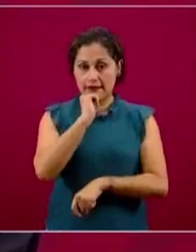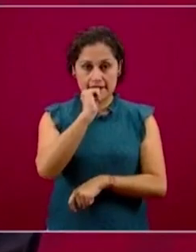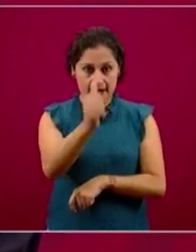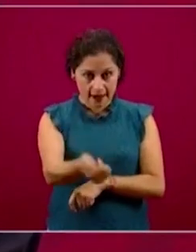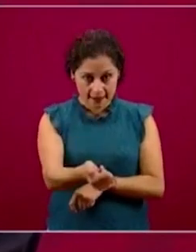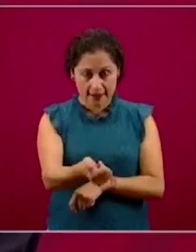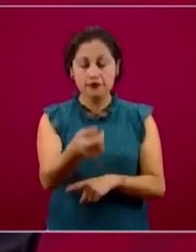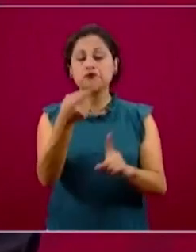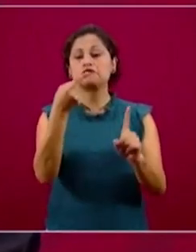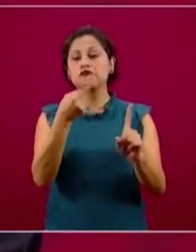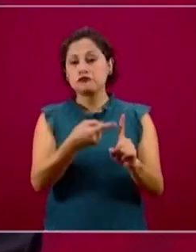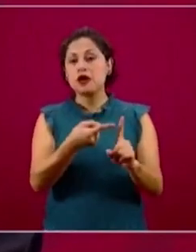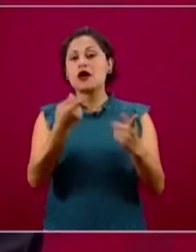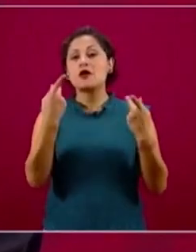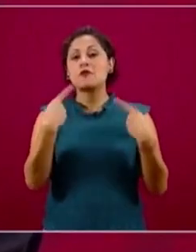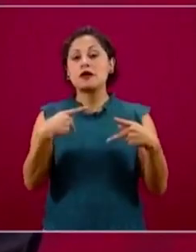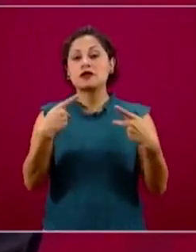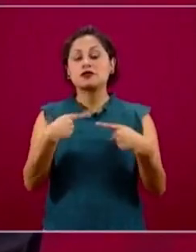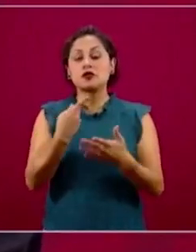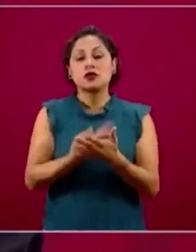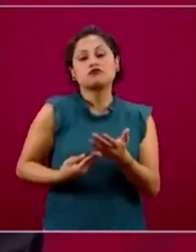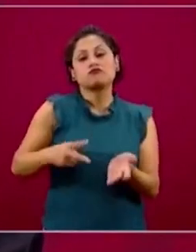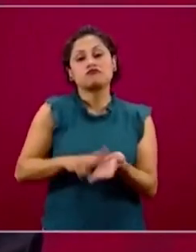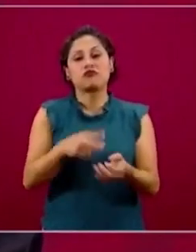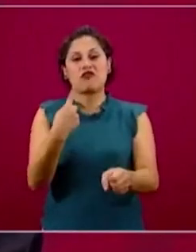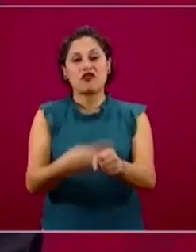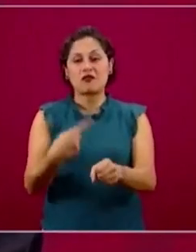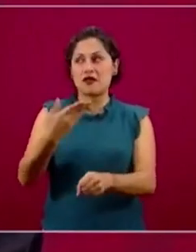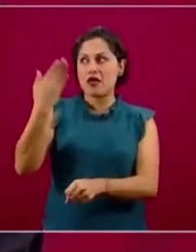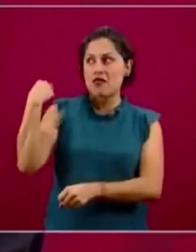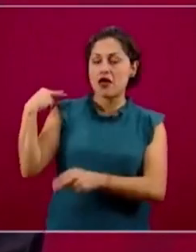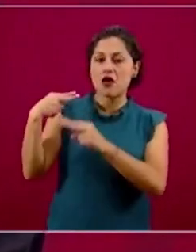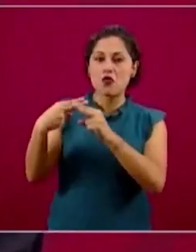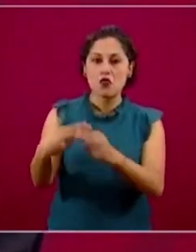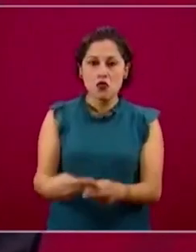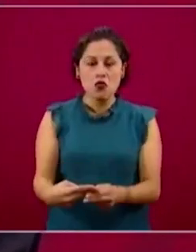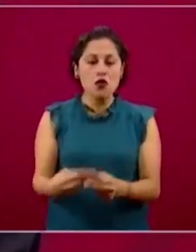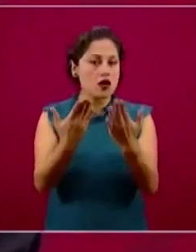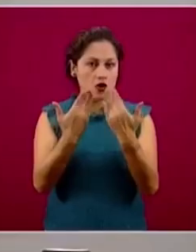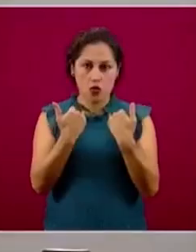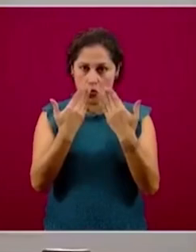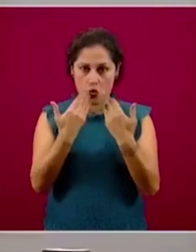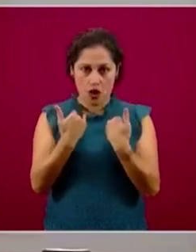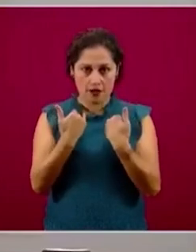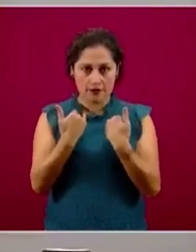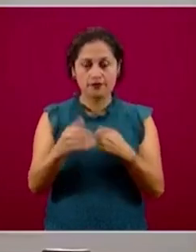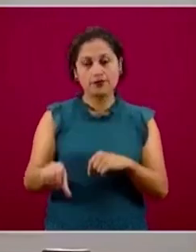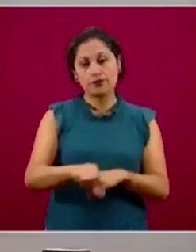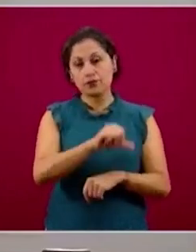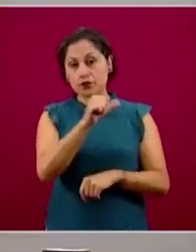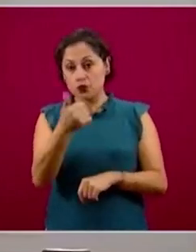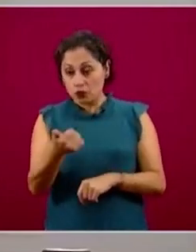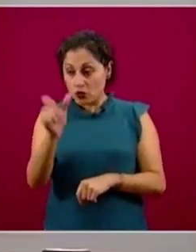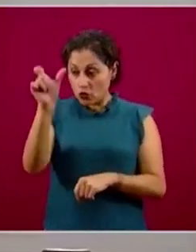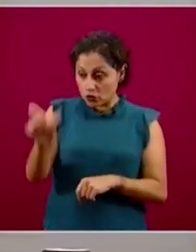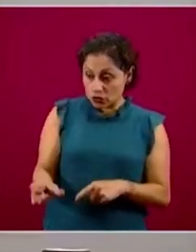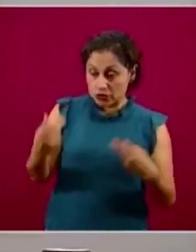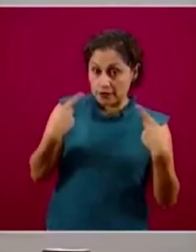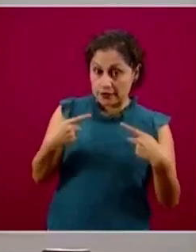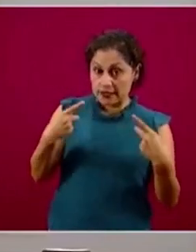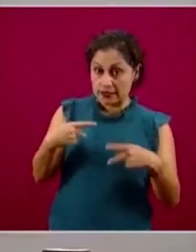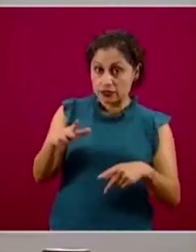que no tengan enfermedades crónicas. Y tenemos el segundo grupo de personas, que son